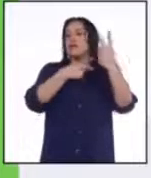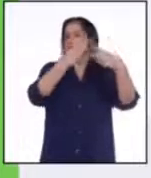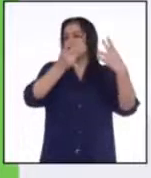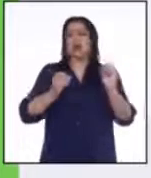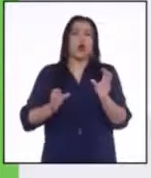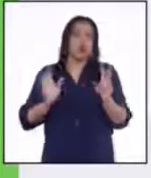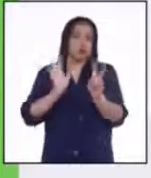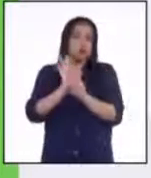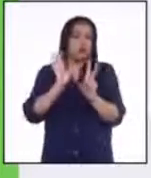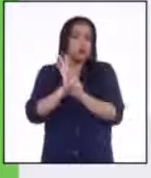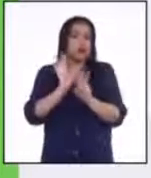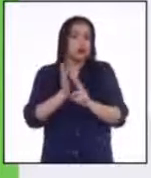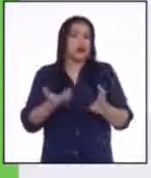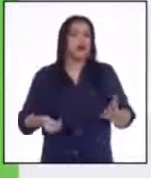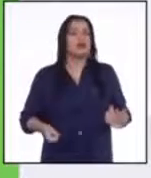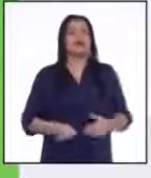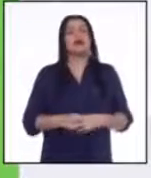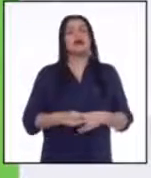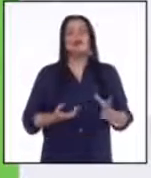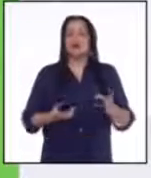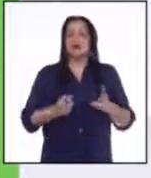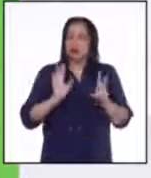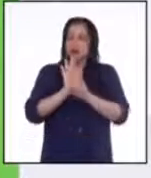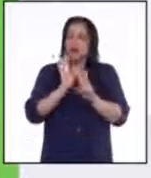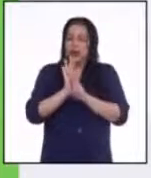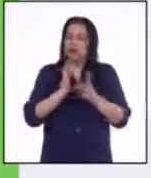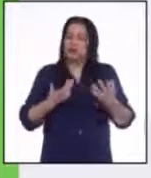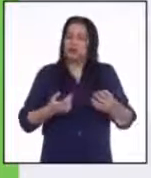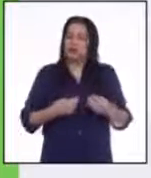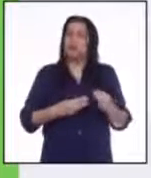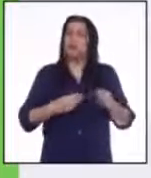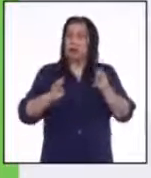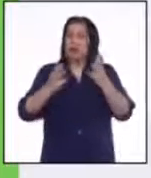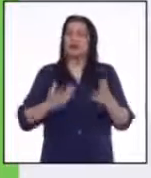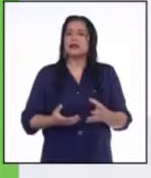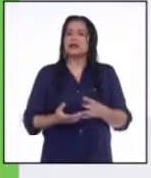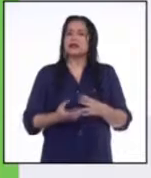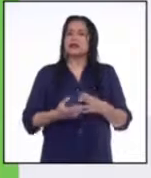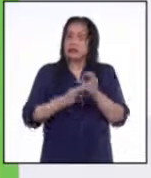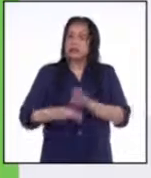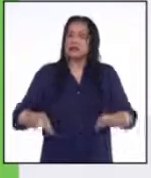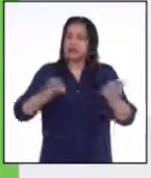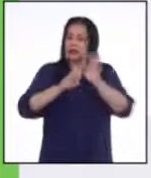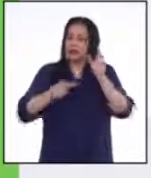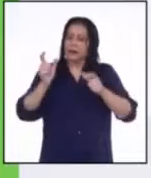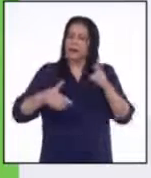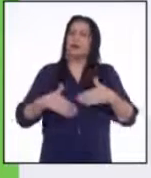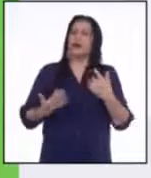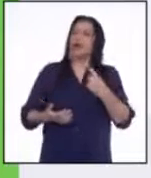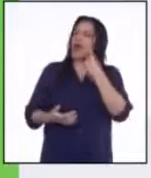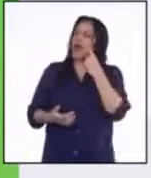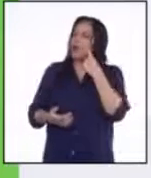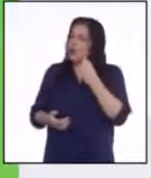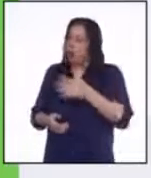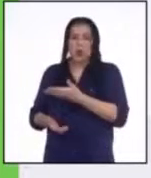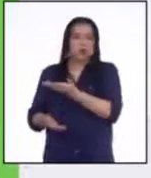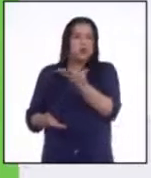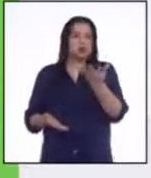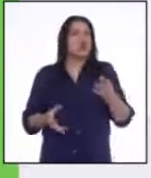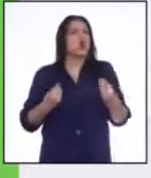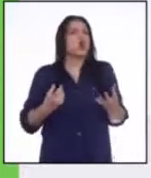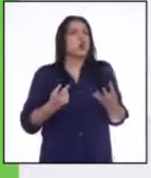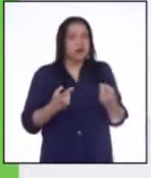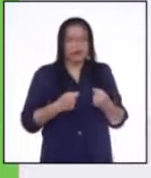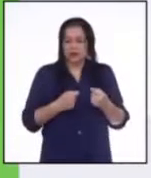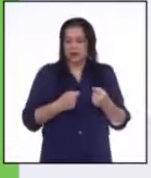voluntariado. Los voluntariados son herramientas principales para que las personas puedan conocer de primera mano cómo es la